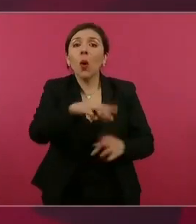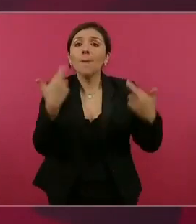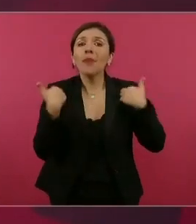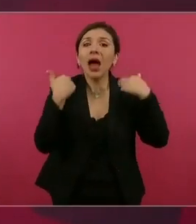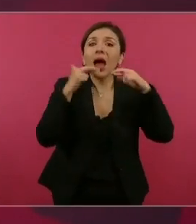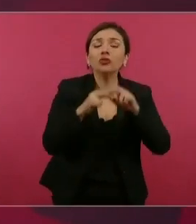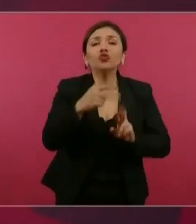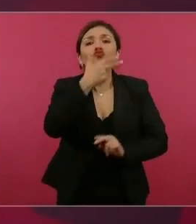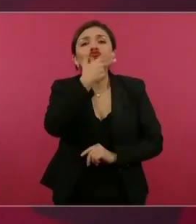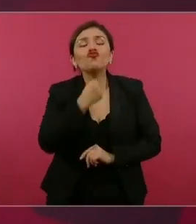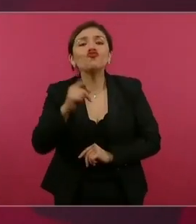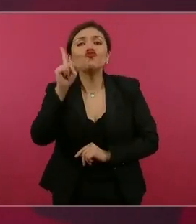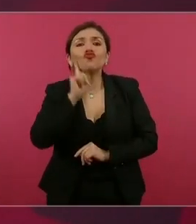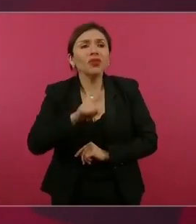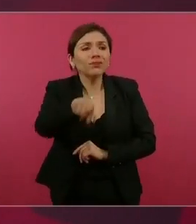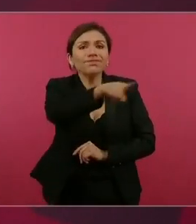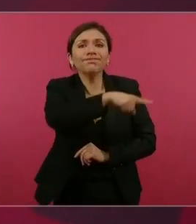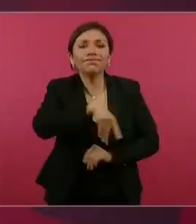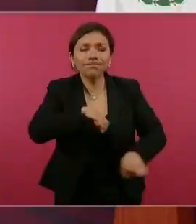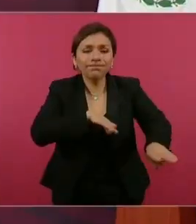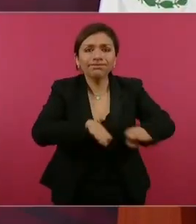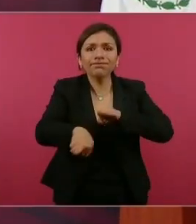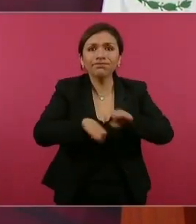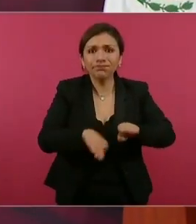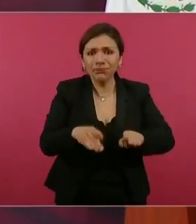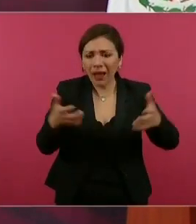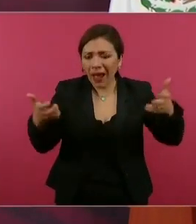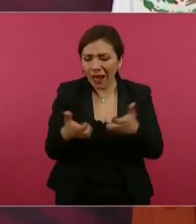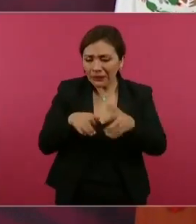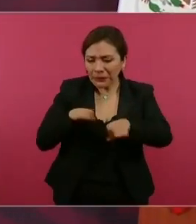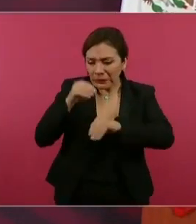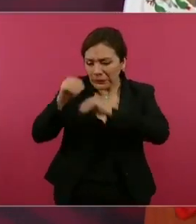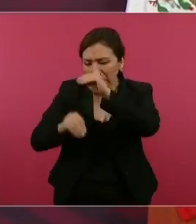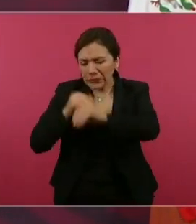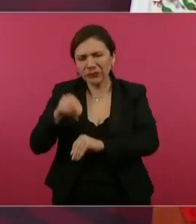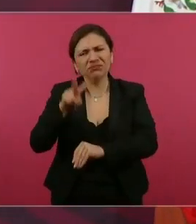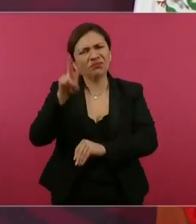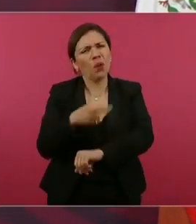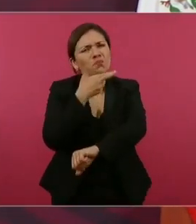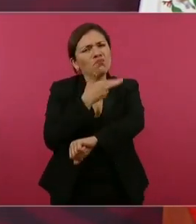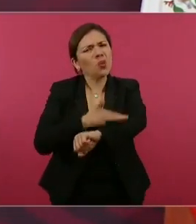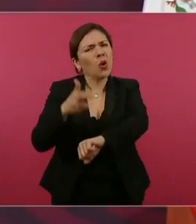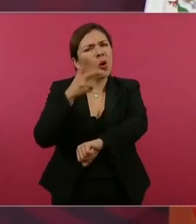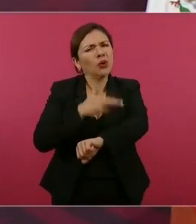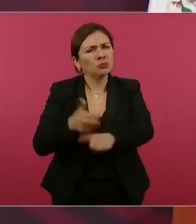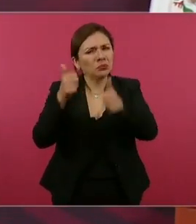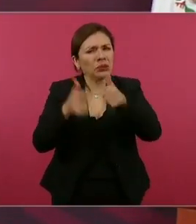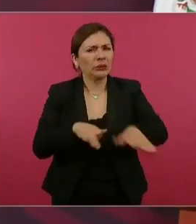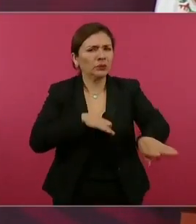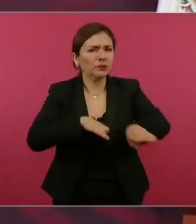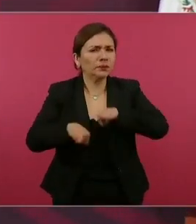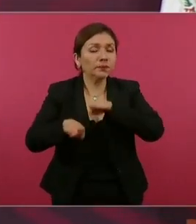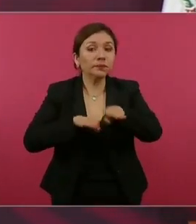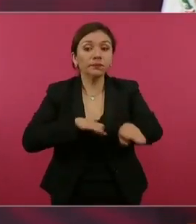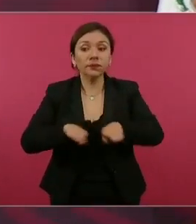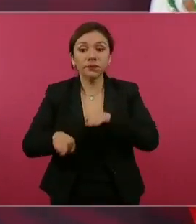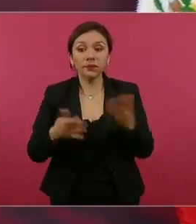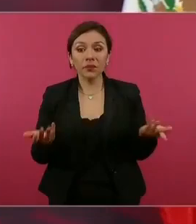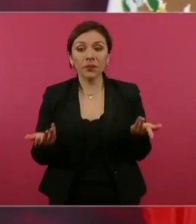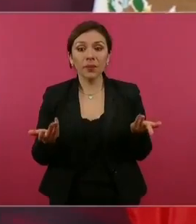maestros, fue todo un proceso, se dieron a